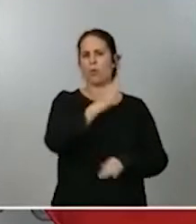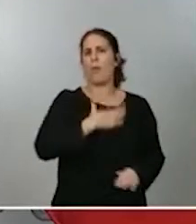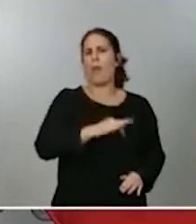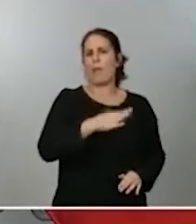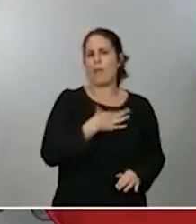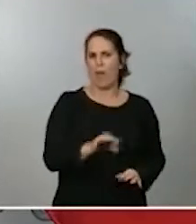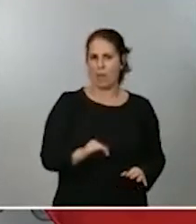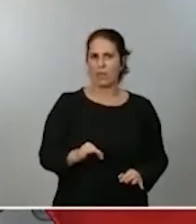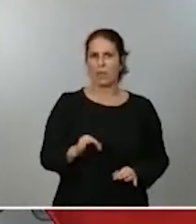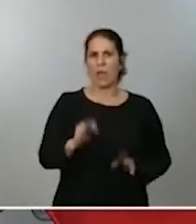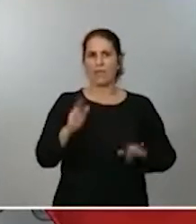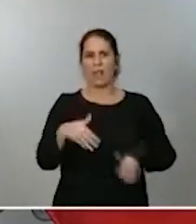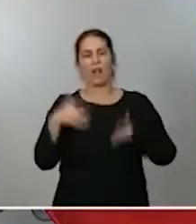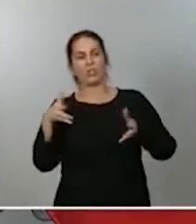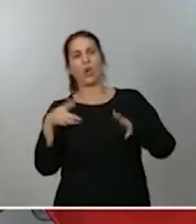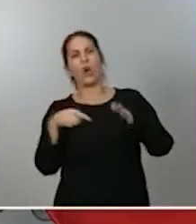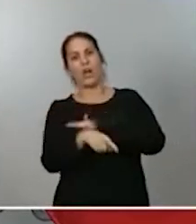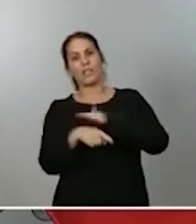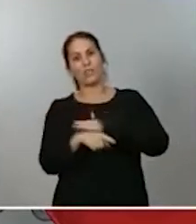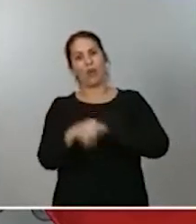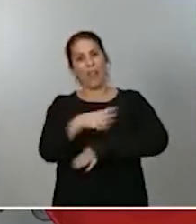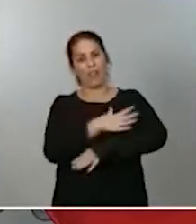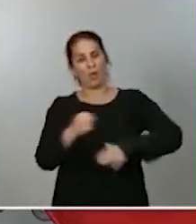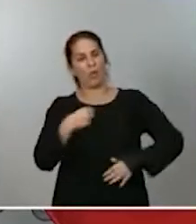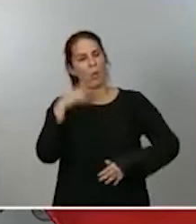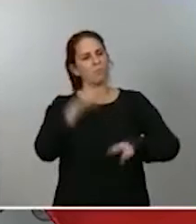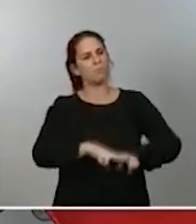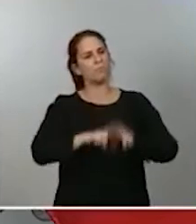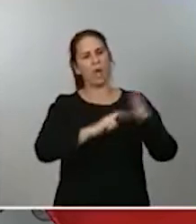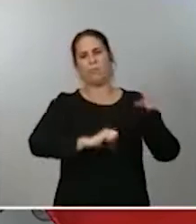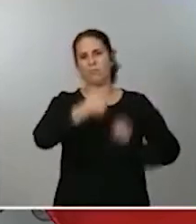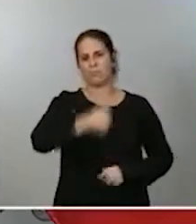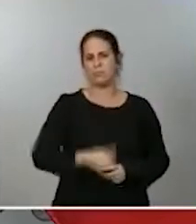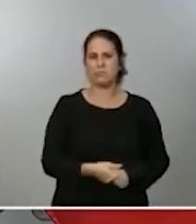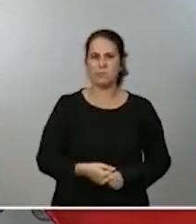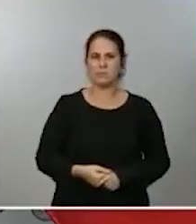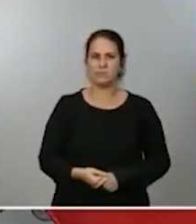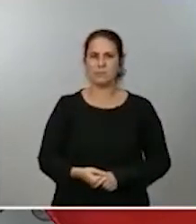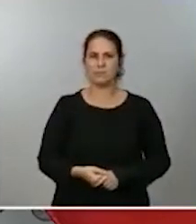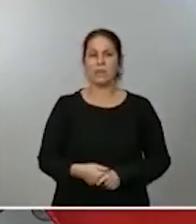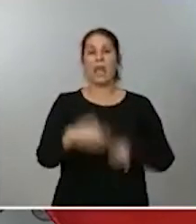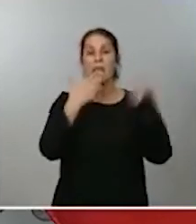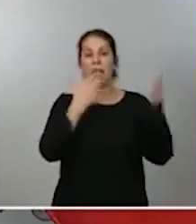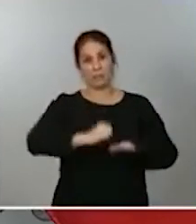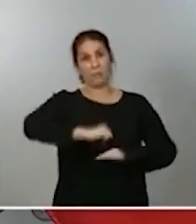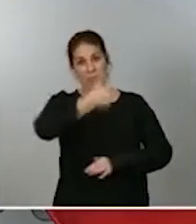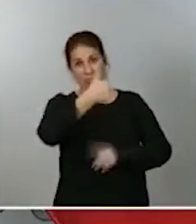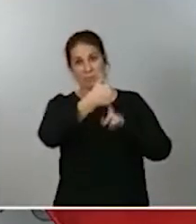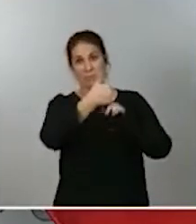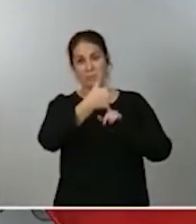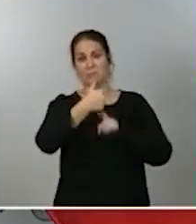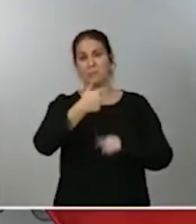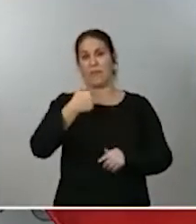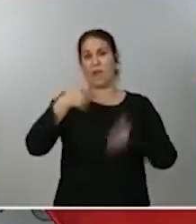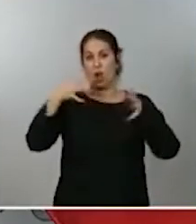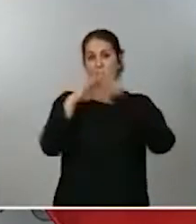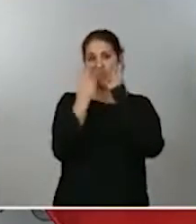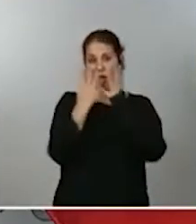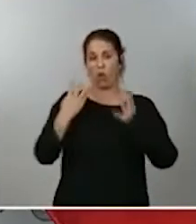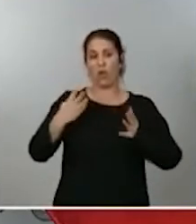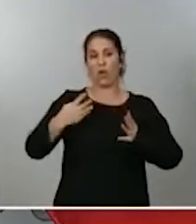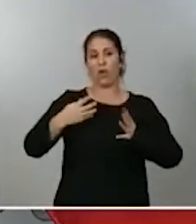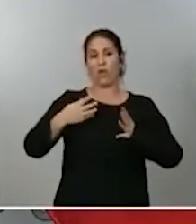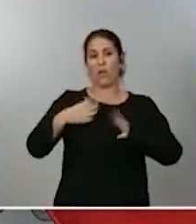Consejo Gestor de este fondo. Por tanto, con esta autorización, la operación por parte del Consejo de Ministros se completa,